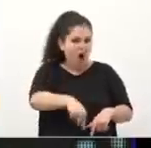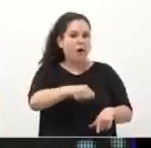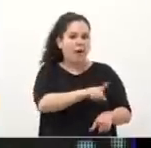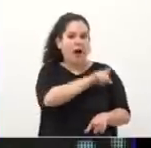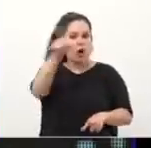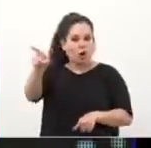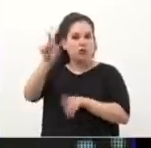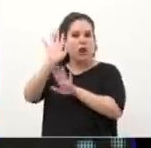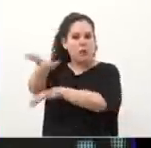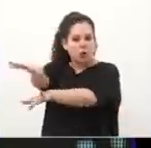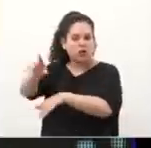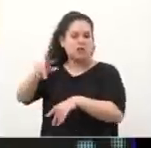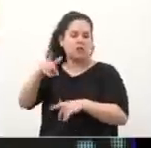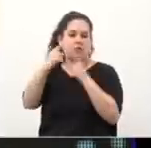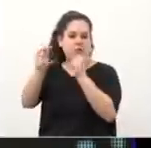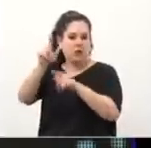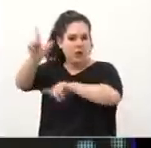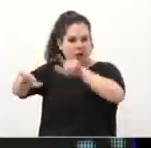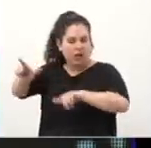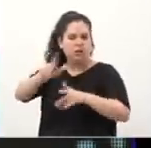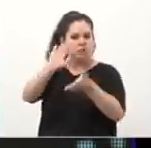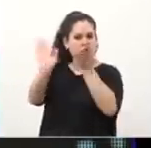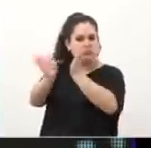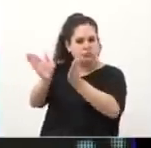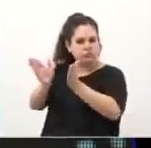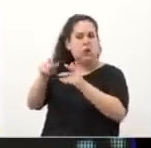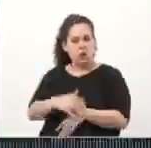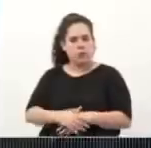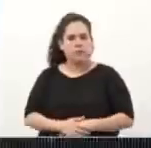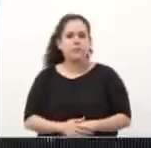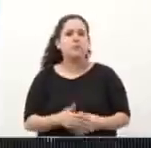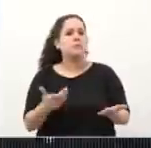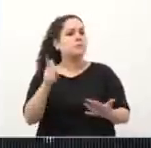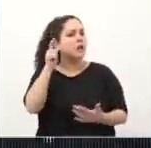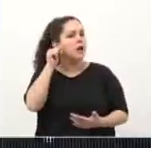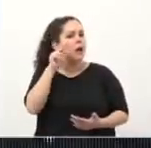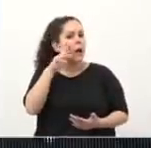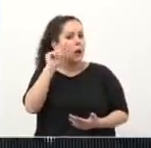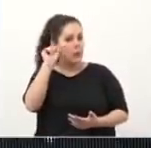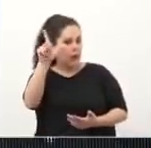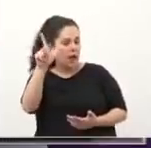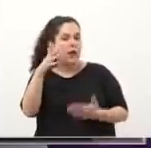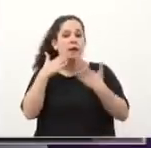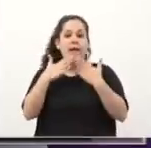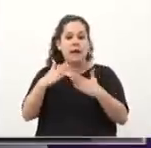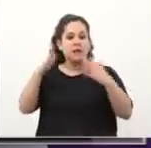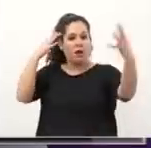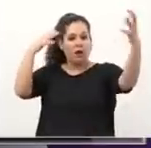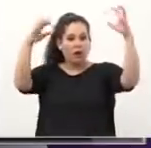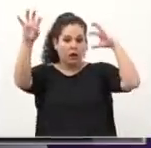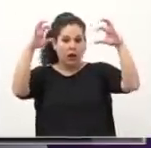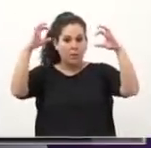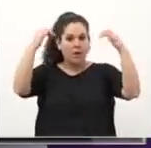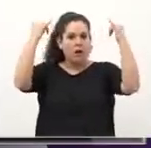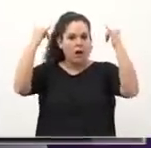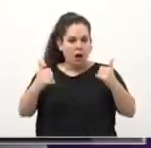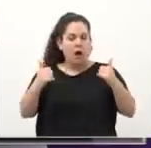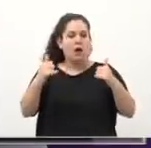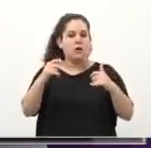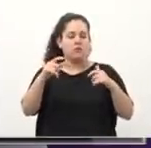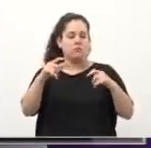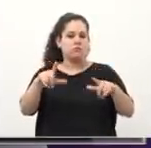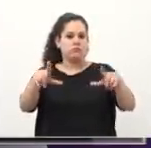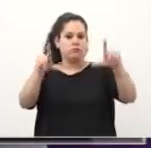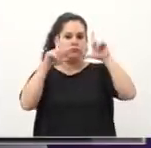la protesta social en un momento de crecimiento enorme de la miseria de la Argentina. Gabriel, gracias a las nuevas cámaras de seguridad que pusimos con reconocimiento facial